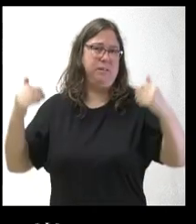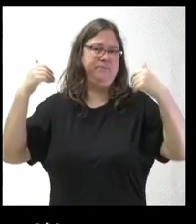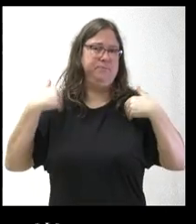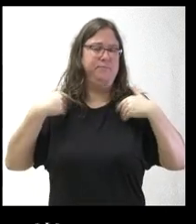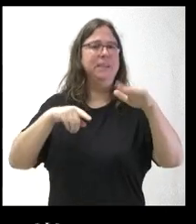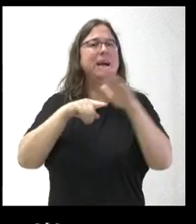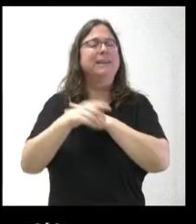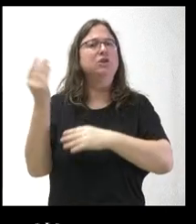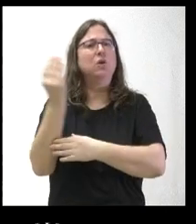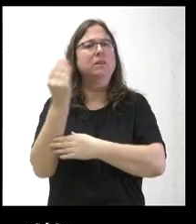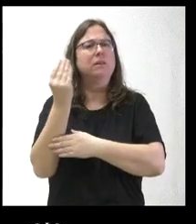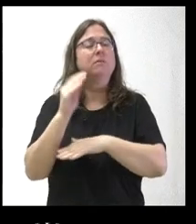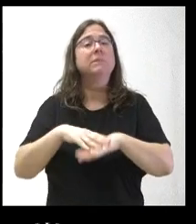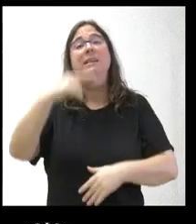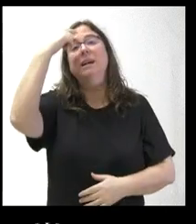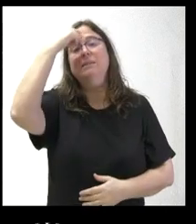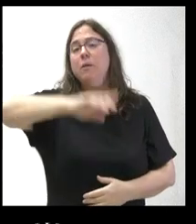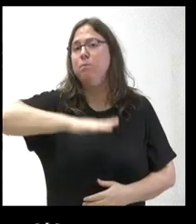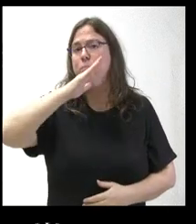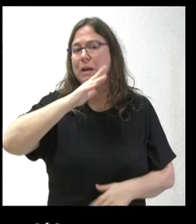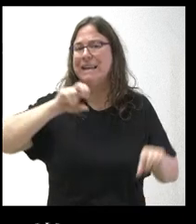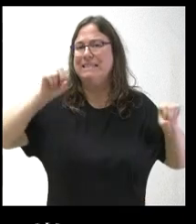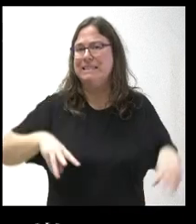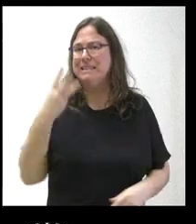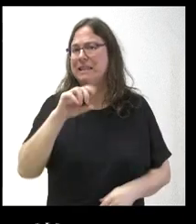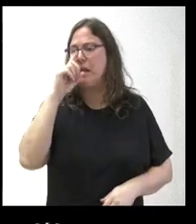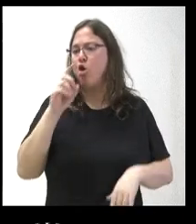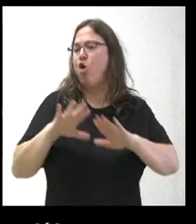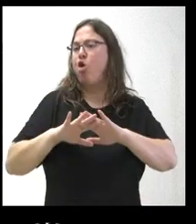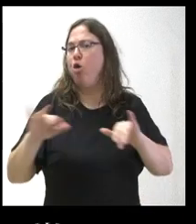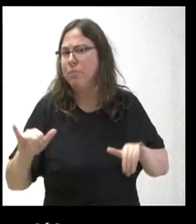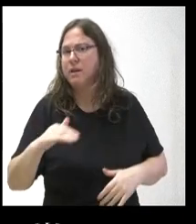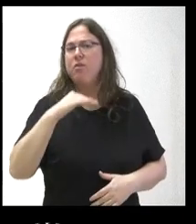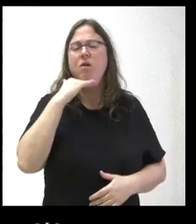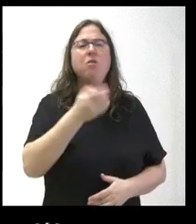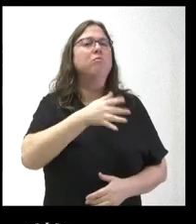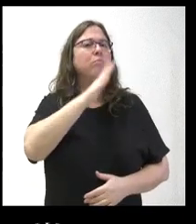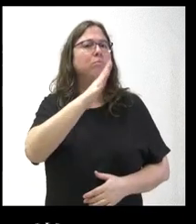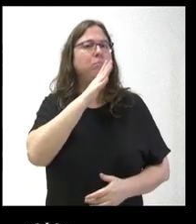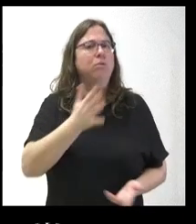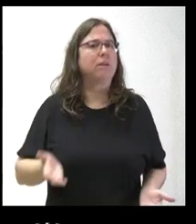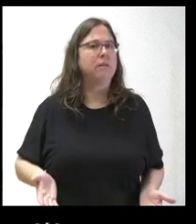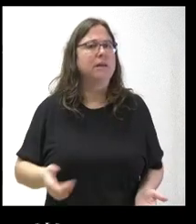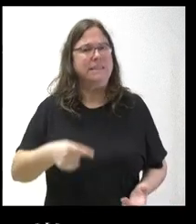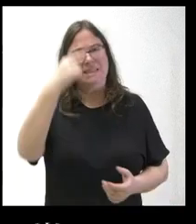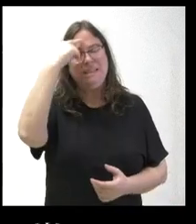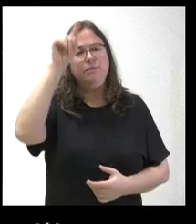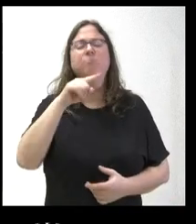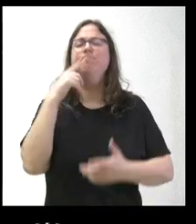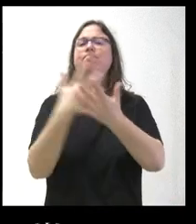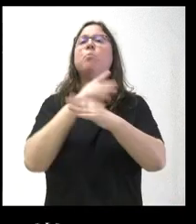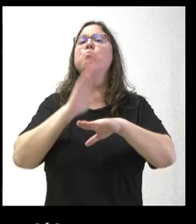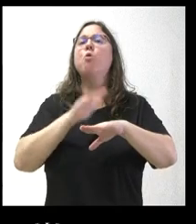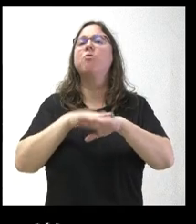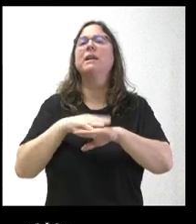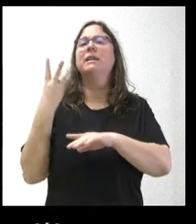estación. Quería preguntarle si ya saben si ha habido esas compensaciones, qué tipo de compensaciones, las ha habido. En todo caso, ¿qué explicación puede dar la